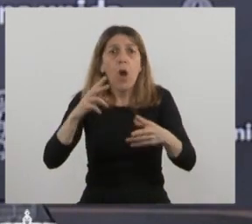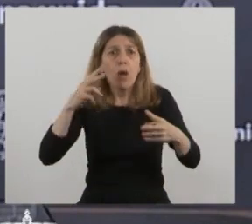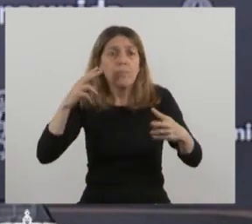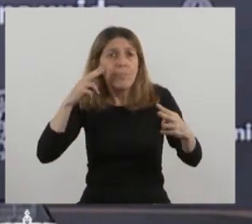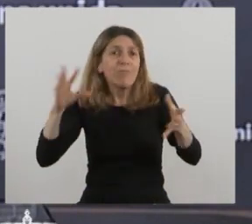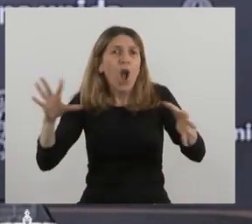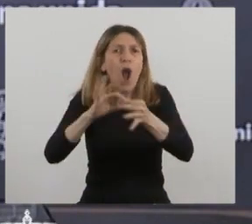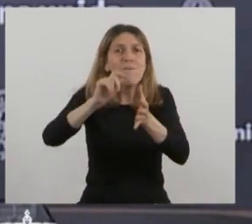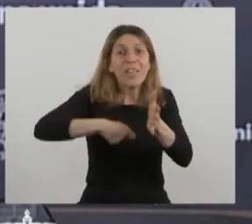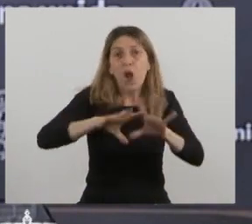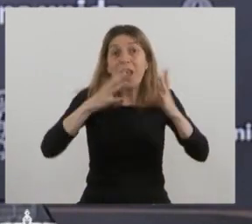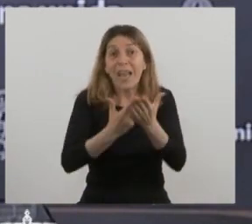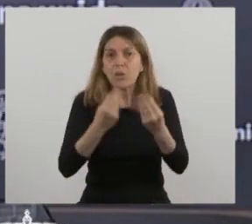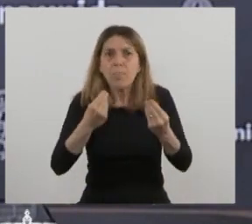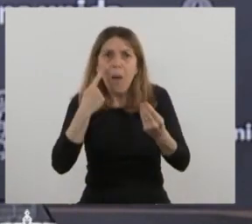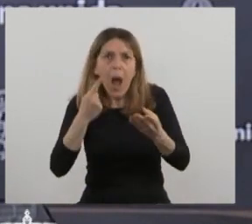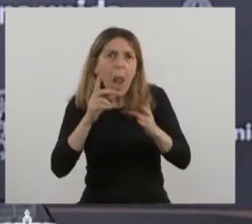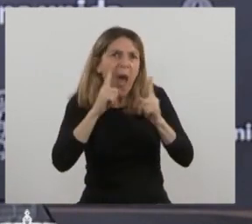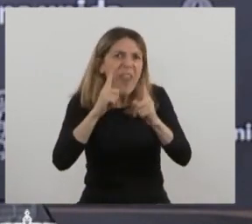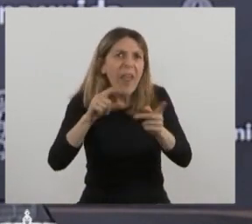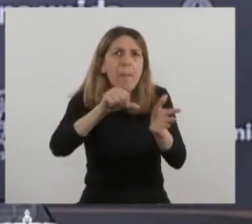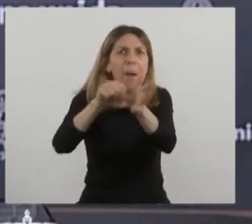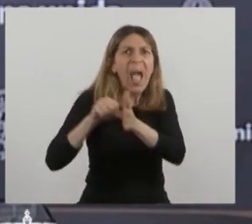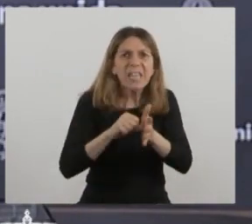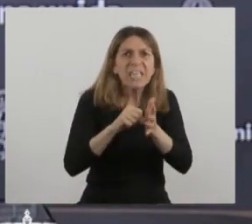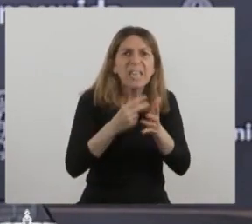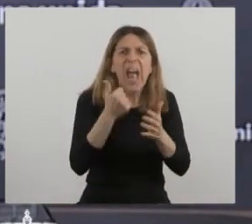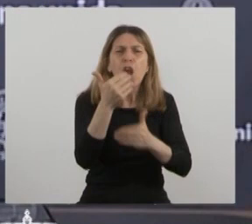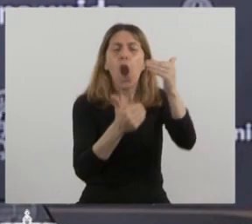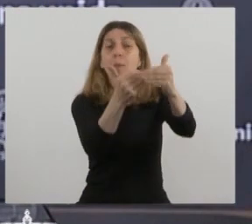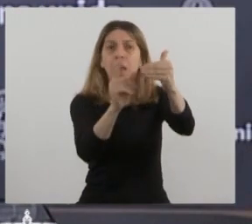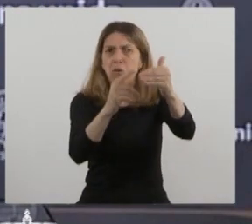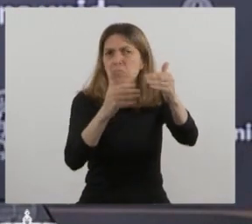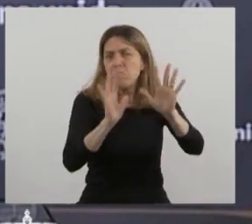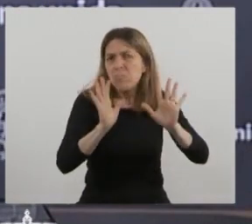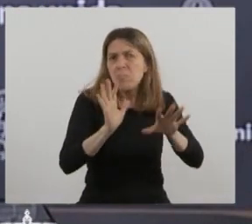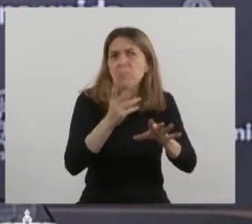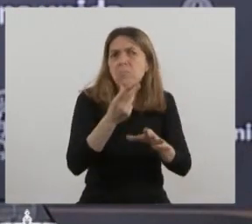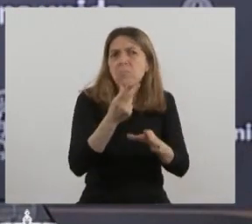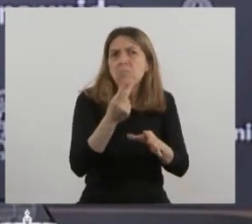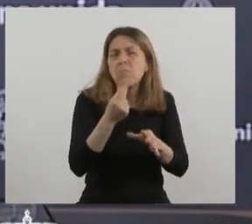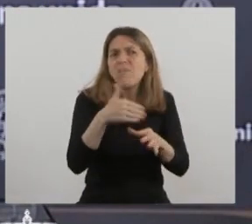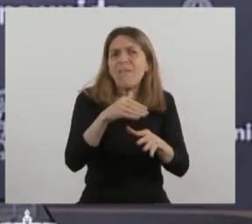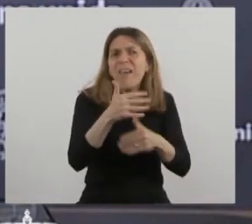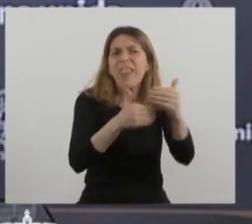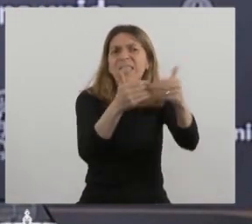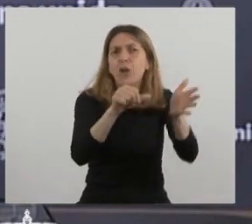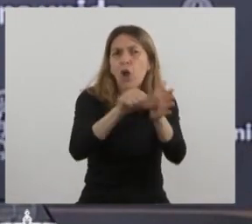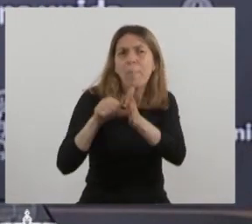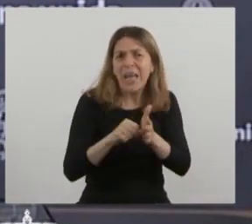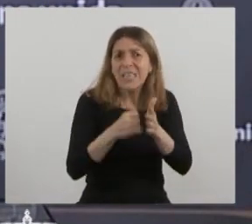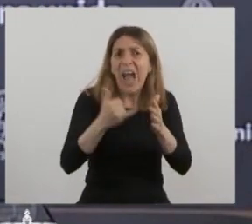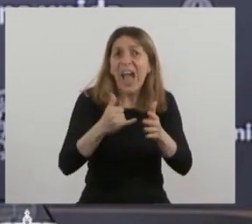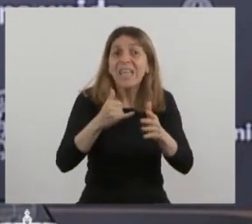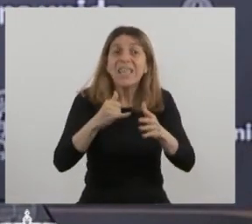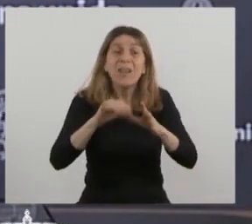la problemática de los países de ingresos medios con vulnerabilidades. En los países de ingresos medios hay un 60% de